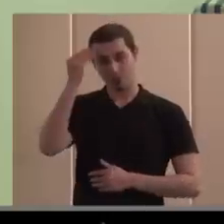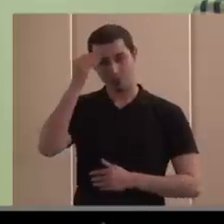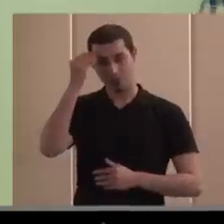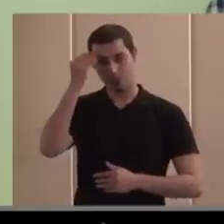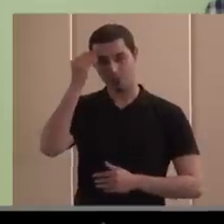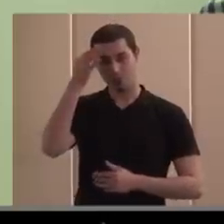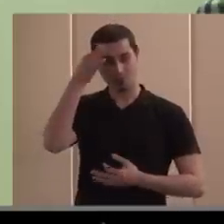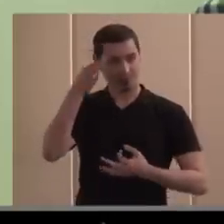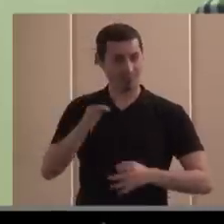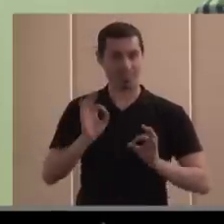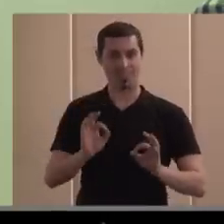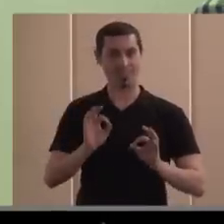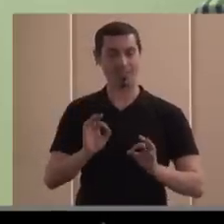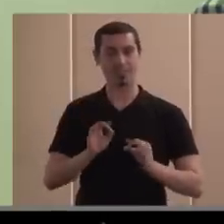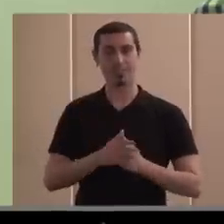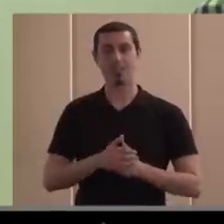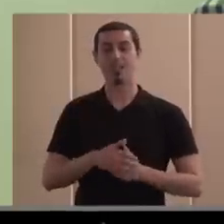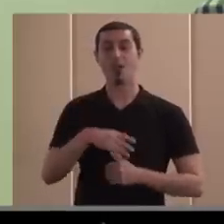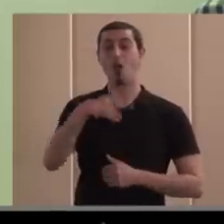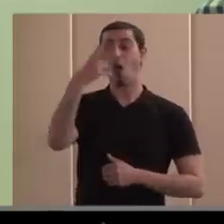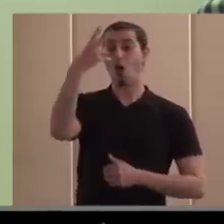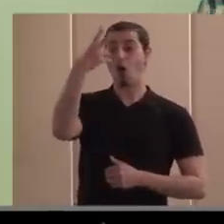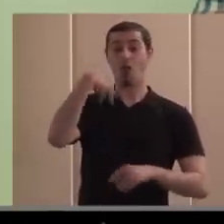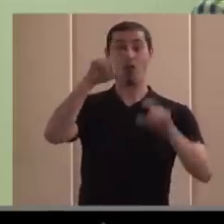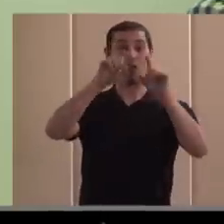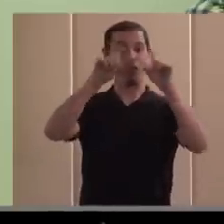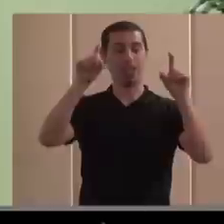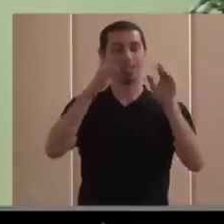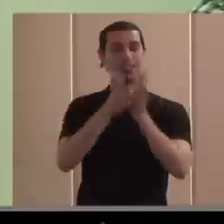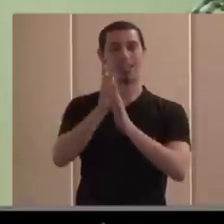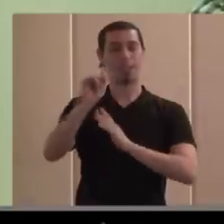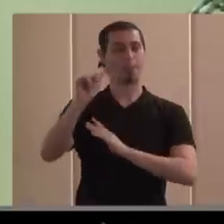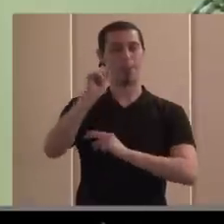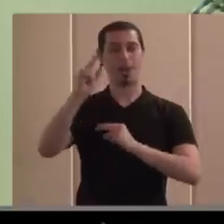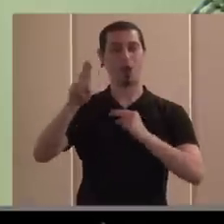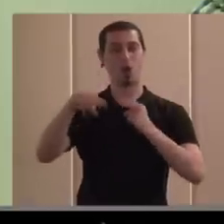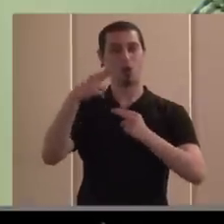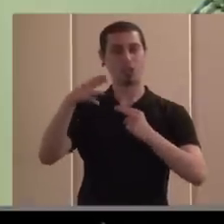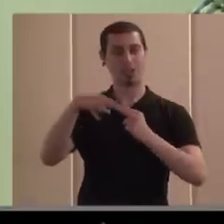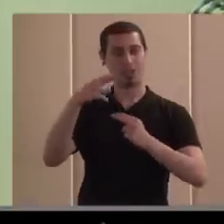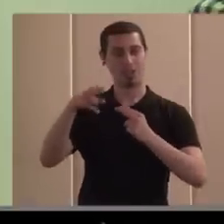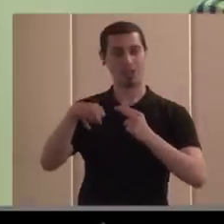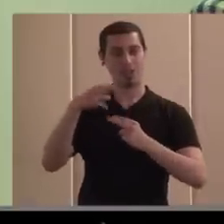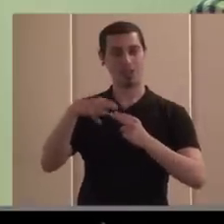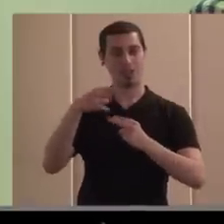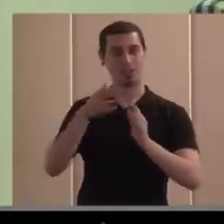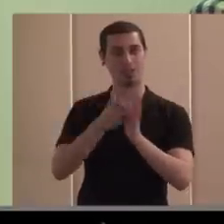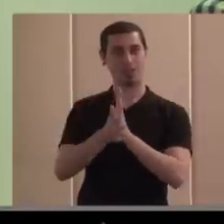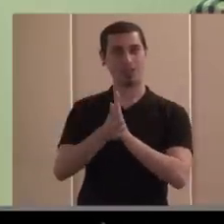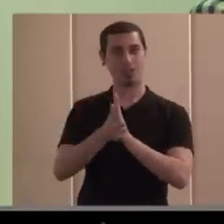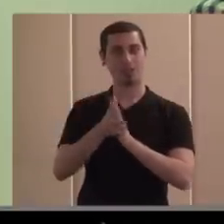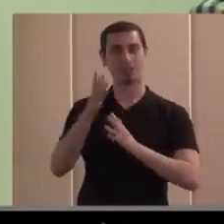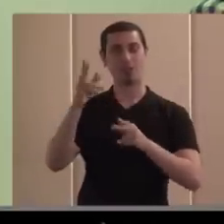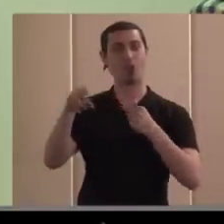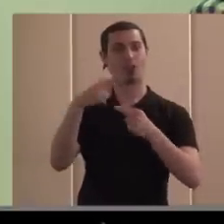es así, ¿no? La ONCE pues es la primera lotería que tiene un poco el marchamo, de lotería